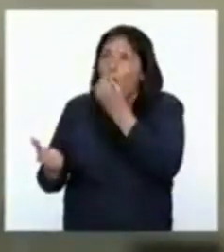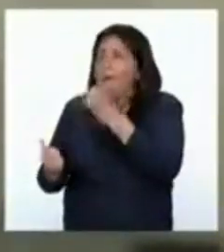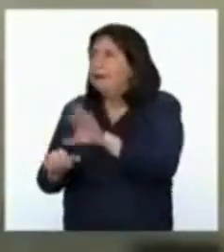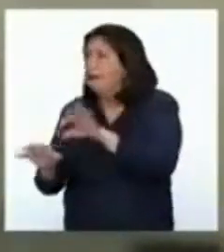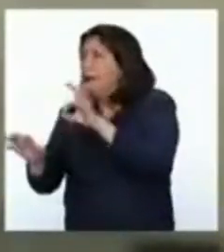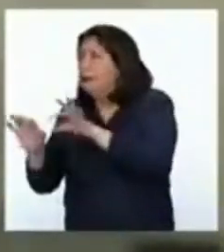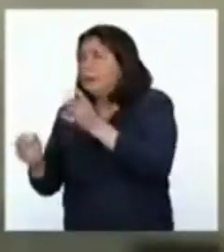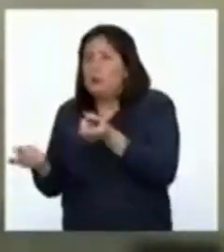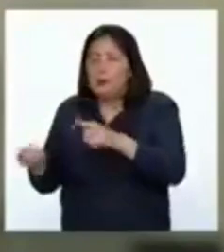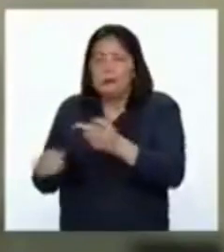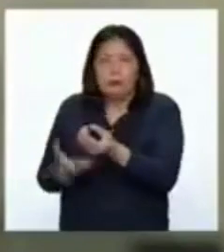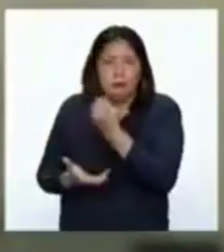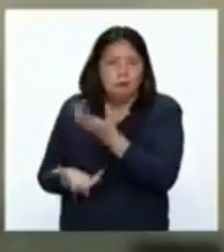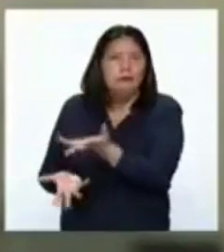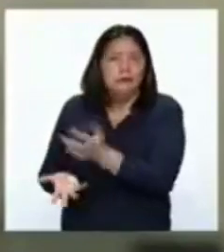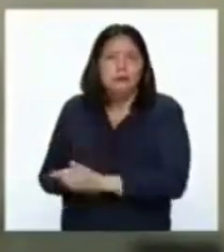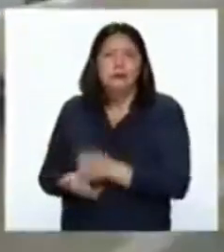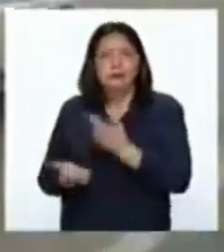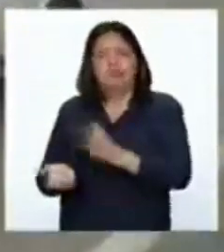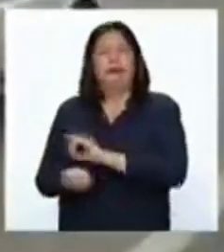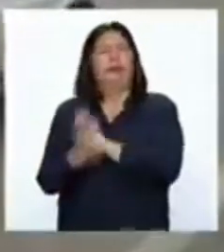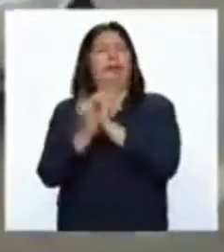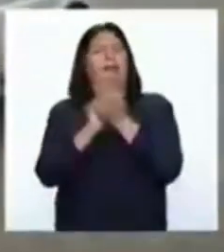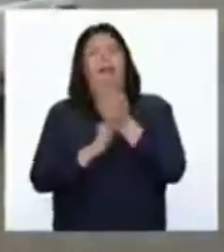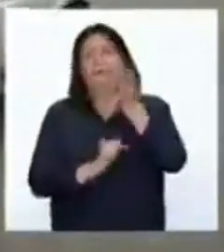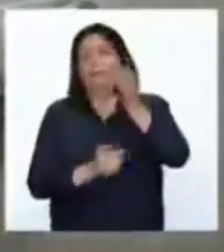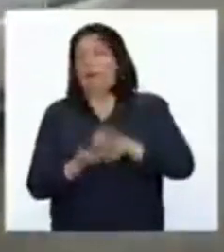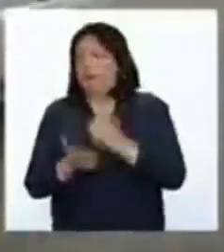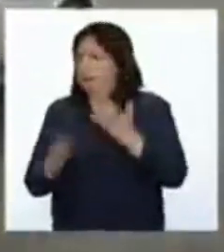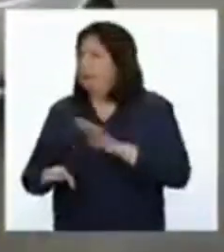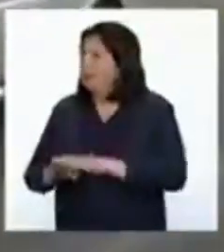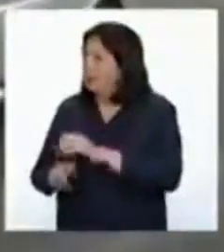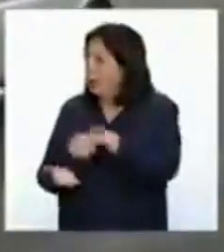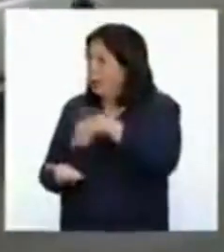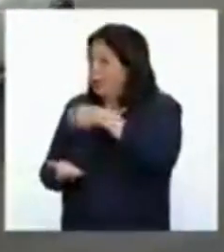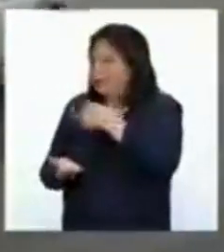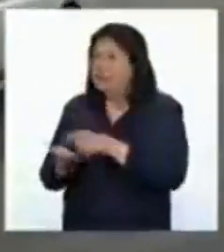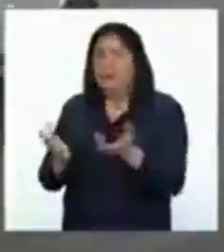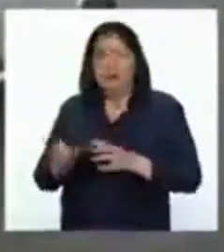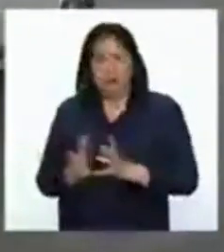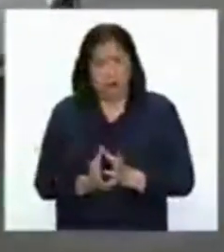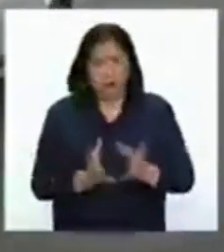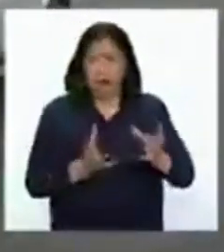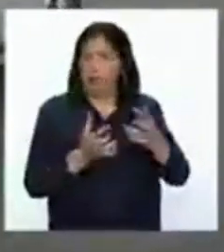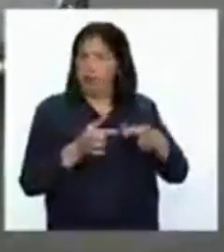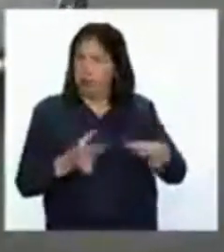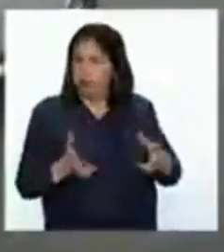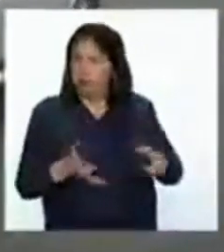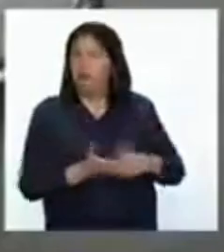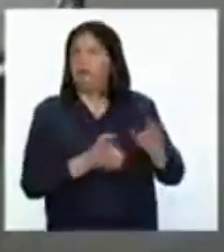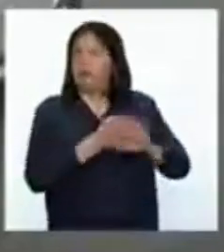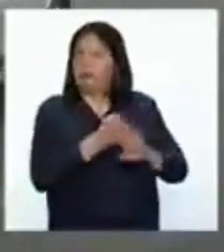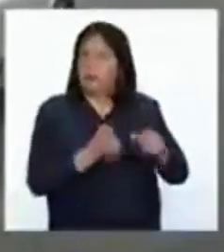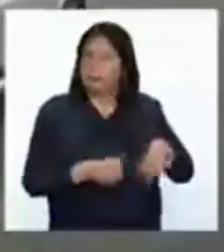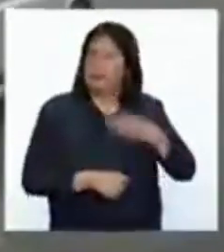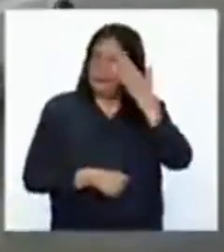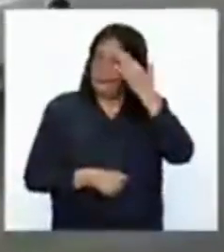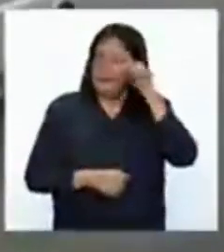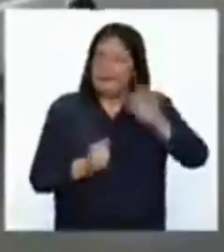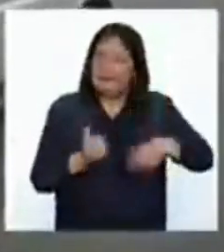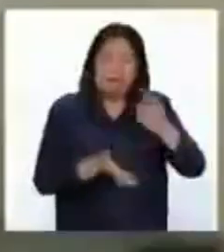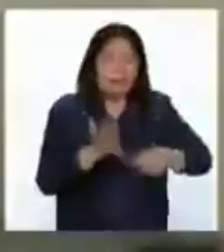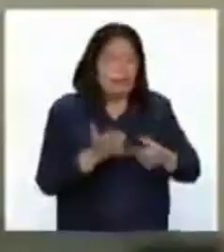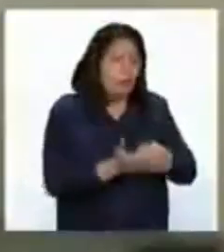consumir? Todo cambiaría. Puedes prevenir alimentándote con tu canasta familiar básica, pero sabiendo qué comprar.